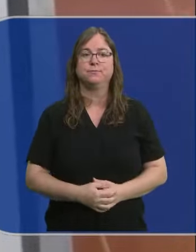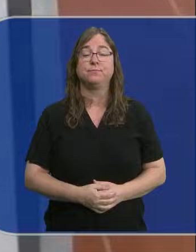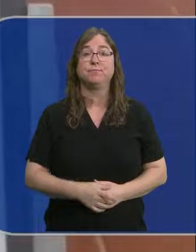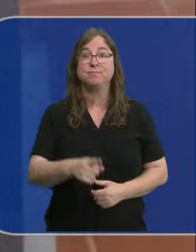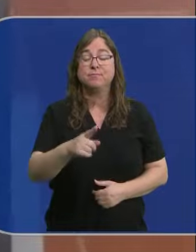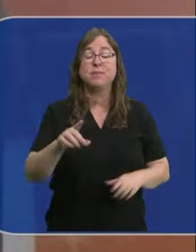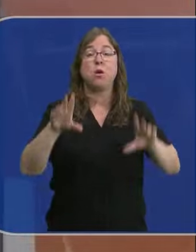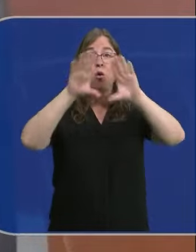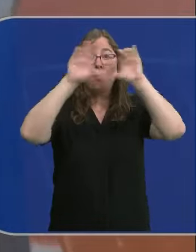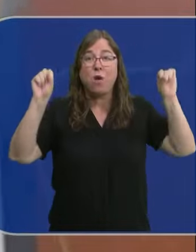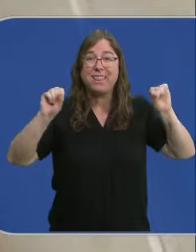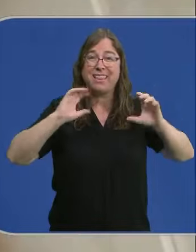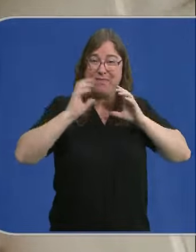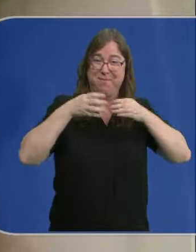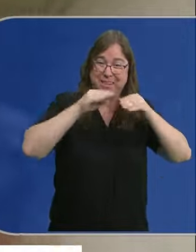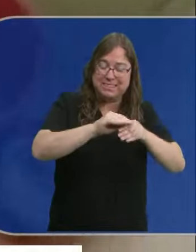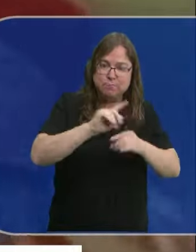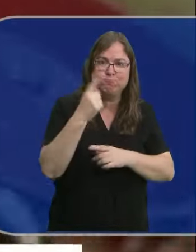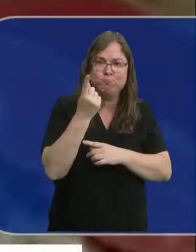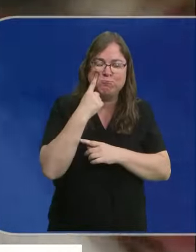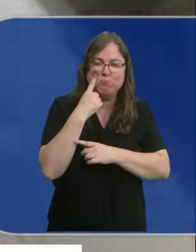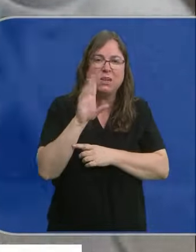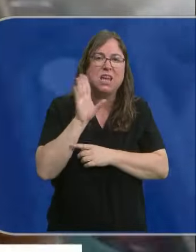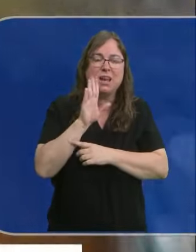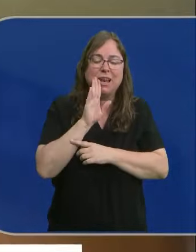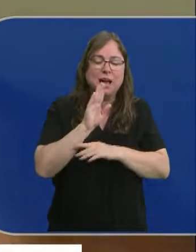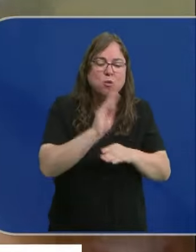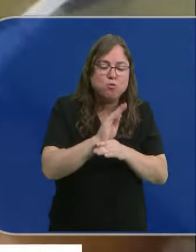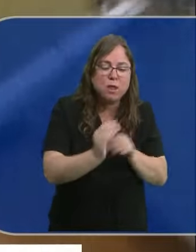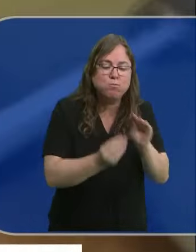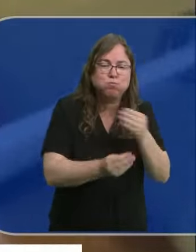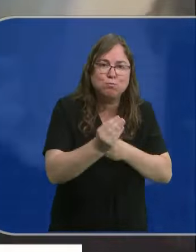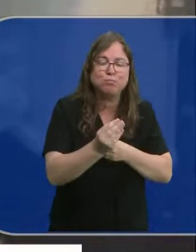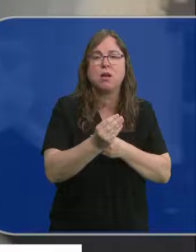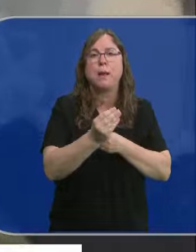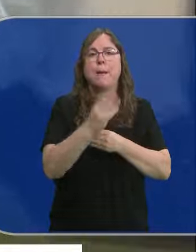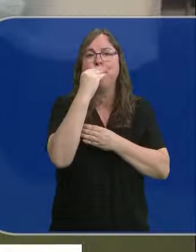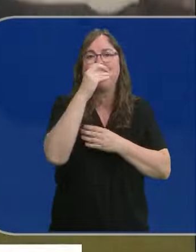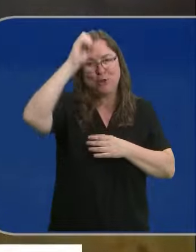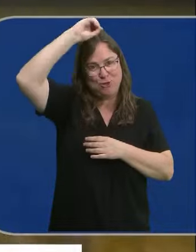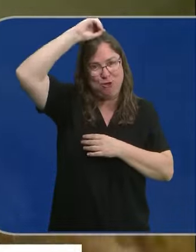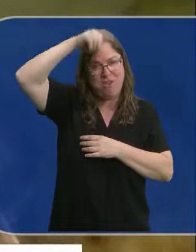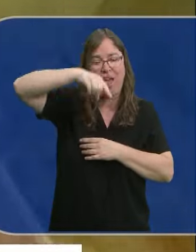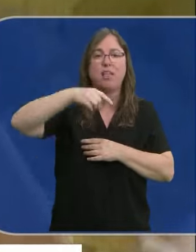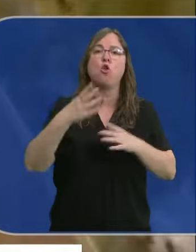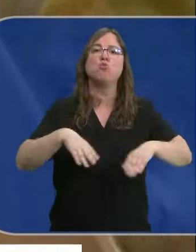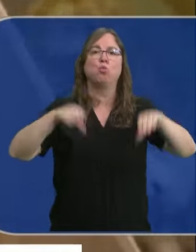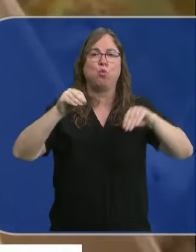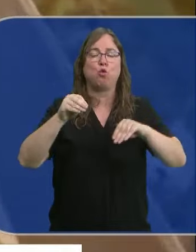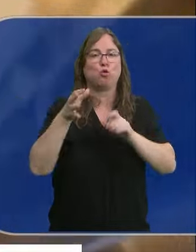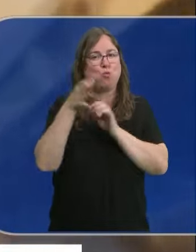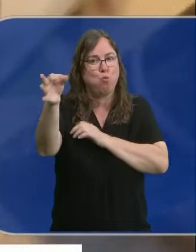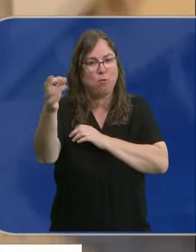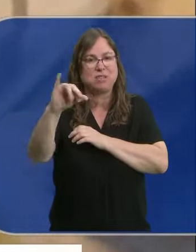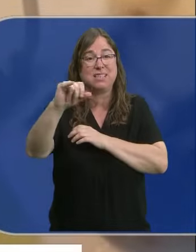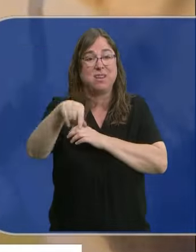En Seprona de la Guardia Civil desmantela un criadero clandestino de perros de raza Yorsair en Valle de Santibáñez, en Burgos. Dentro de las instalaciones